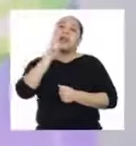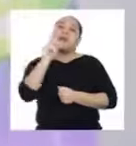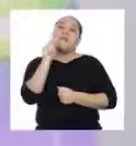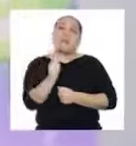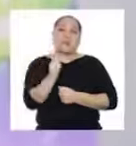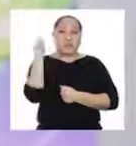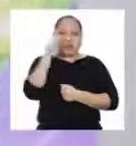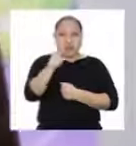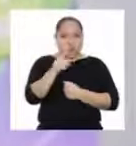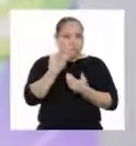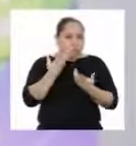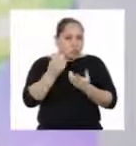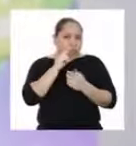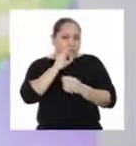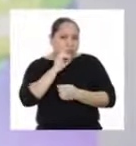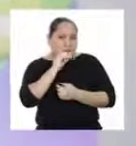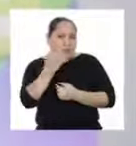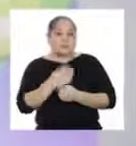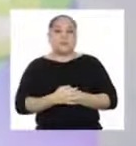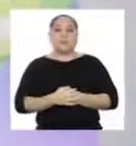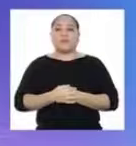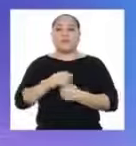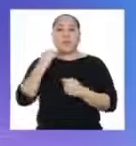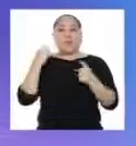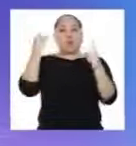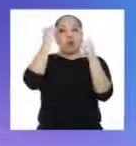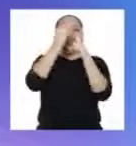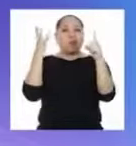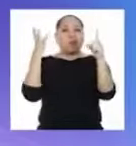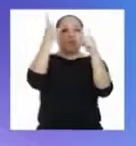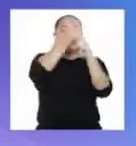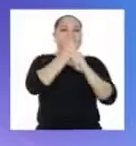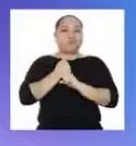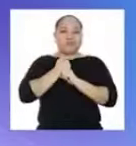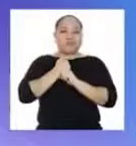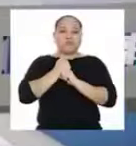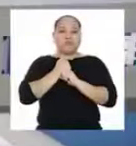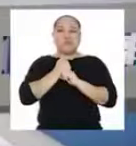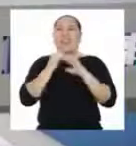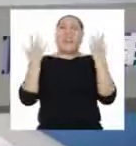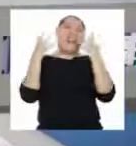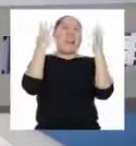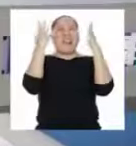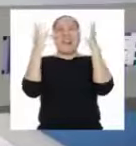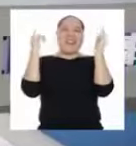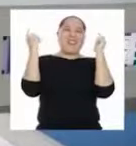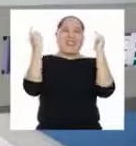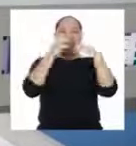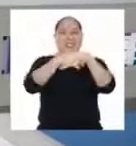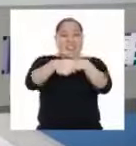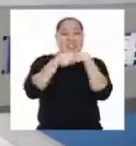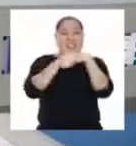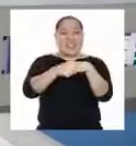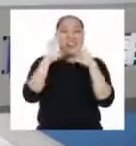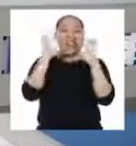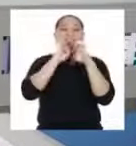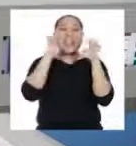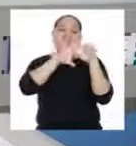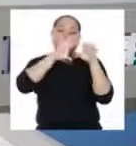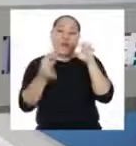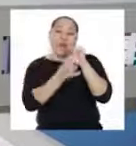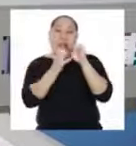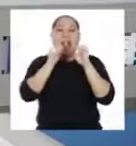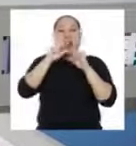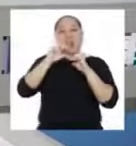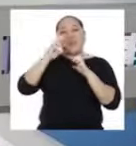¡Makabot! ¿Tú tienes algo que decir? Propósito cumplido. ¡Felicidades, Equipo